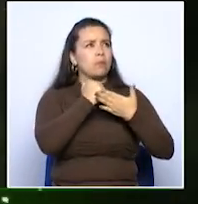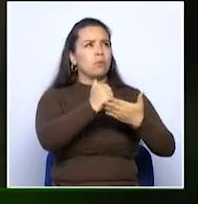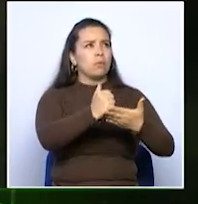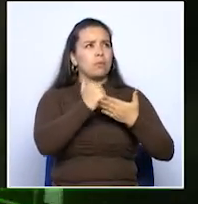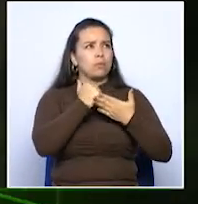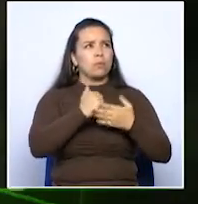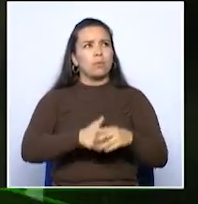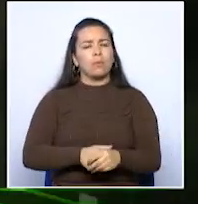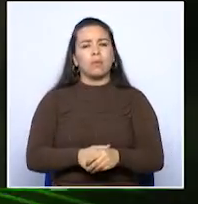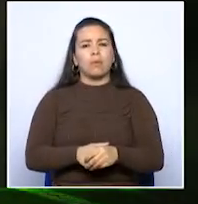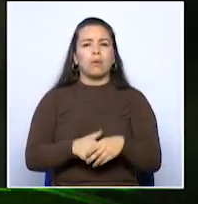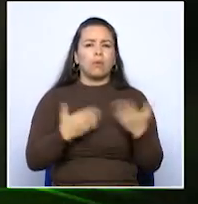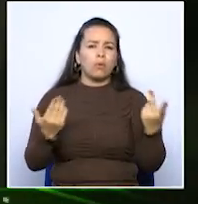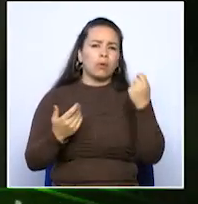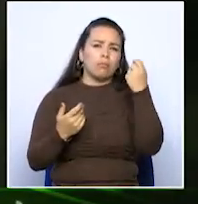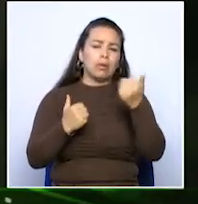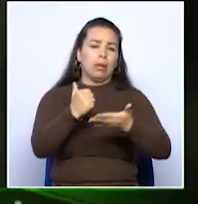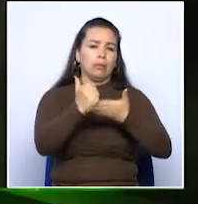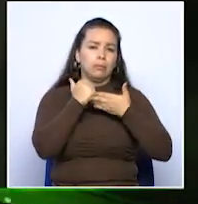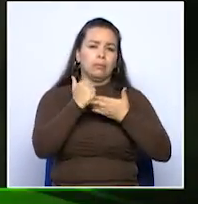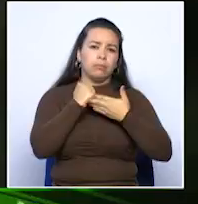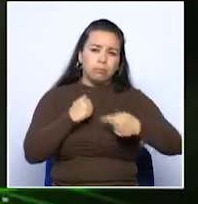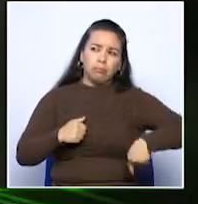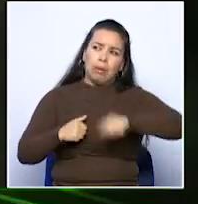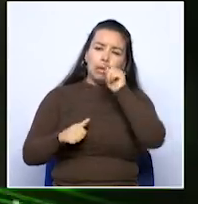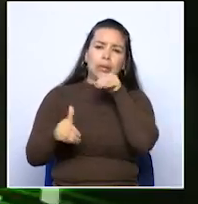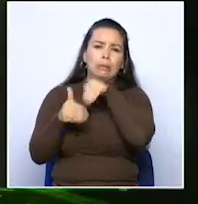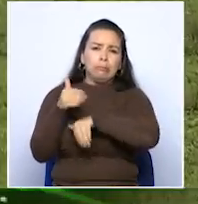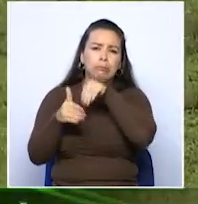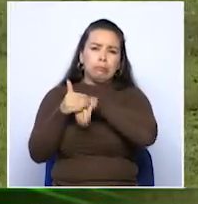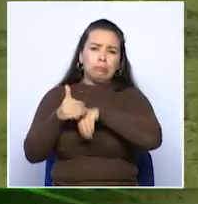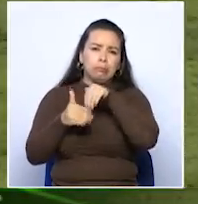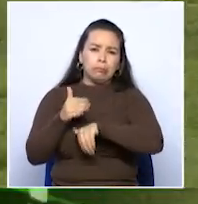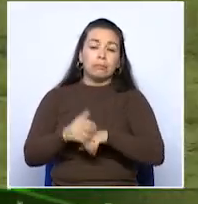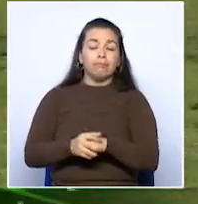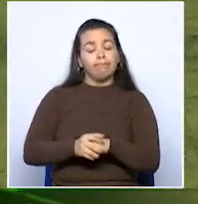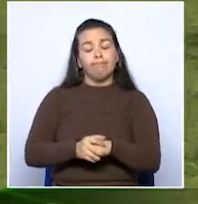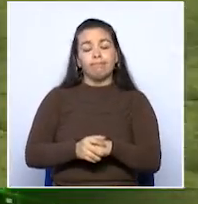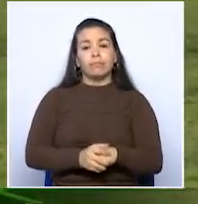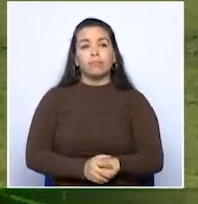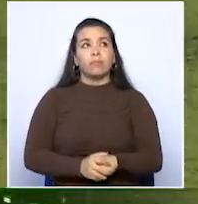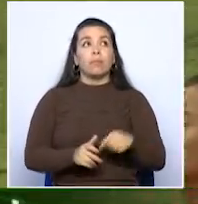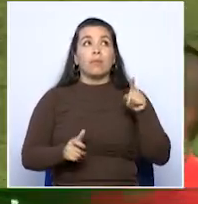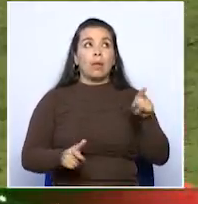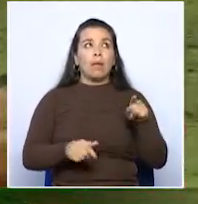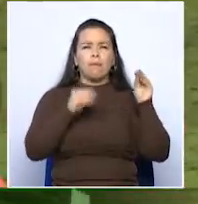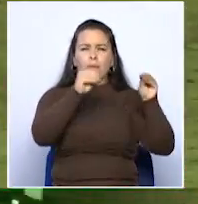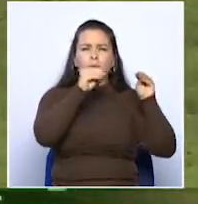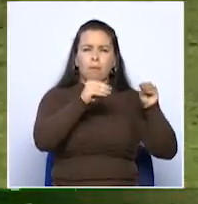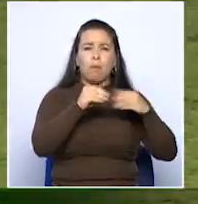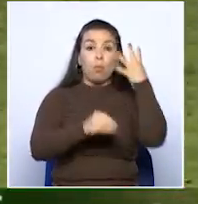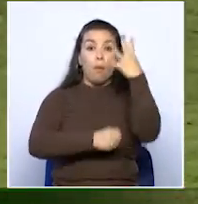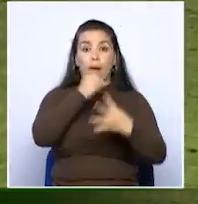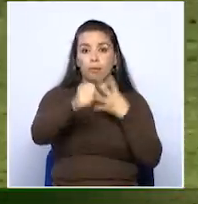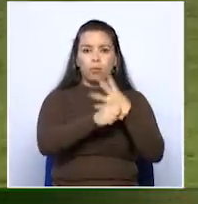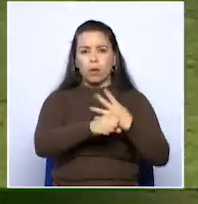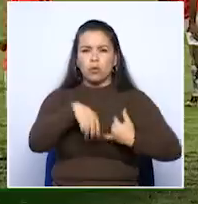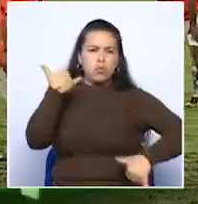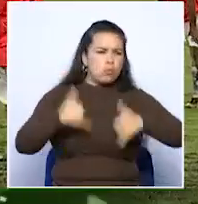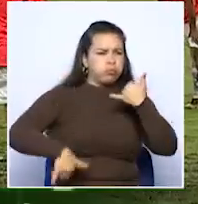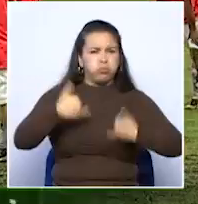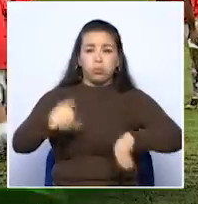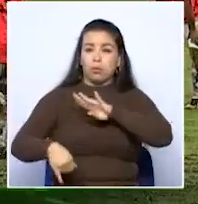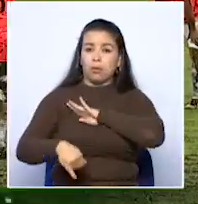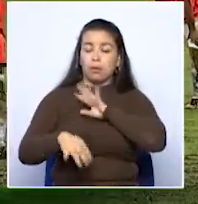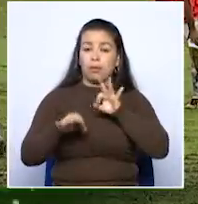cuestiones económicas para ir a escenarios deportivos. Brian se ha formado durante cuatro años en la Escuela Deportiva de la Alcaldía